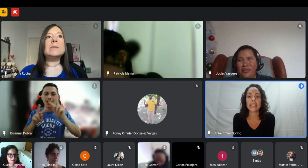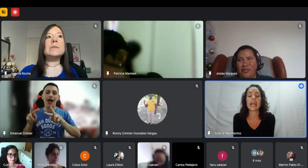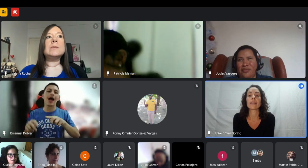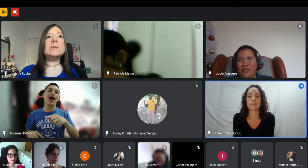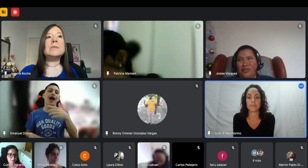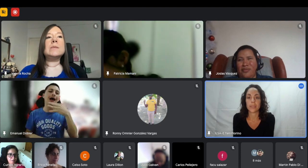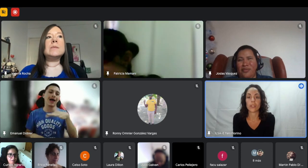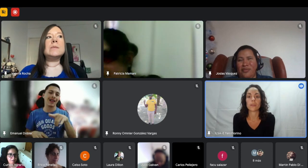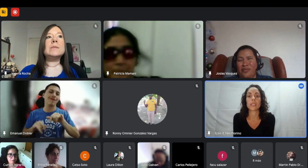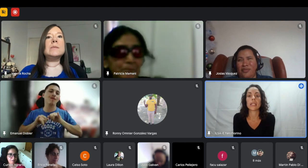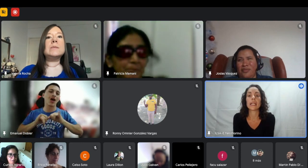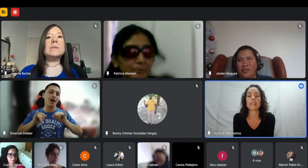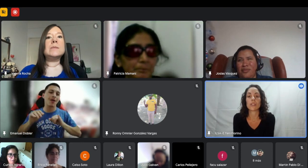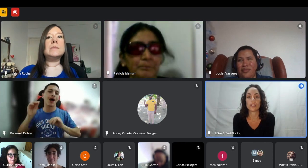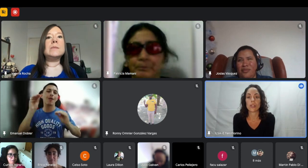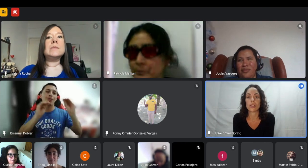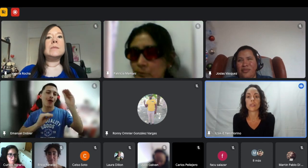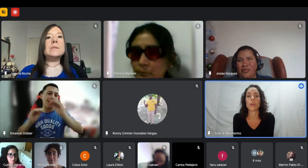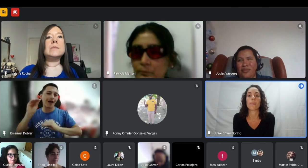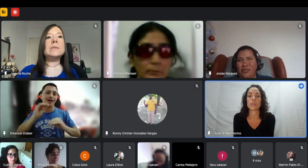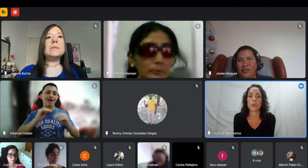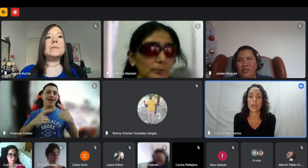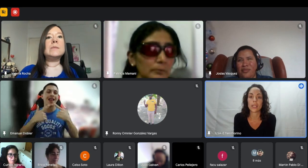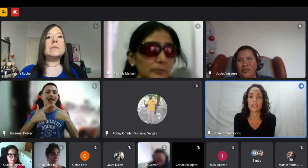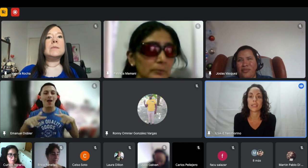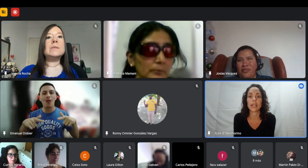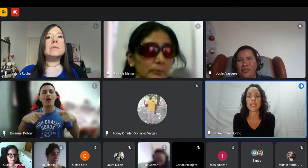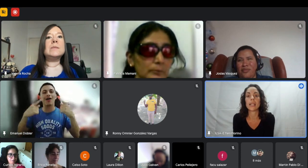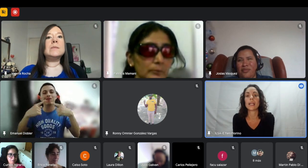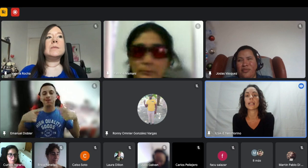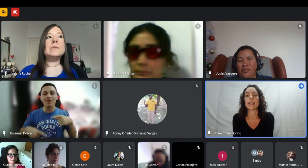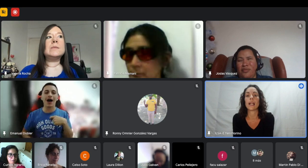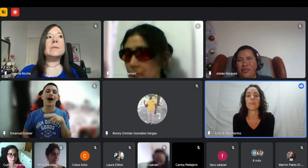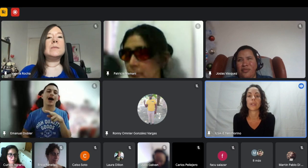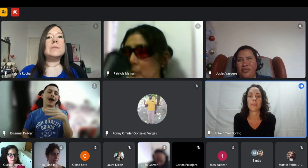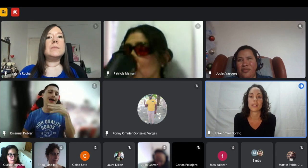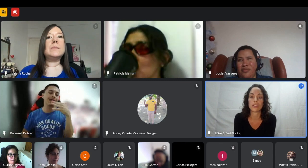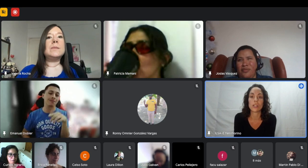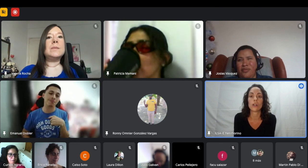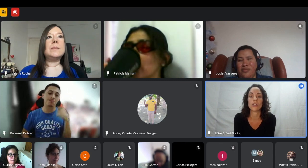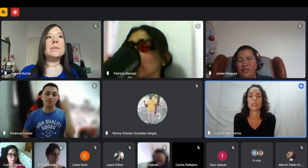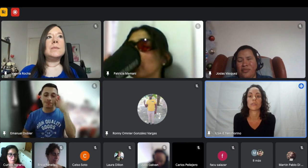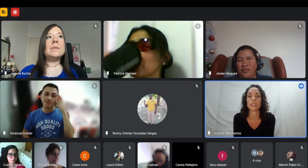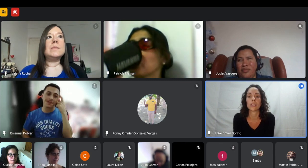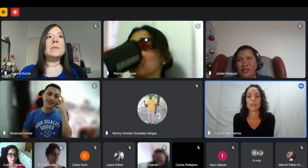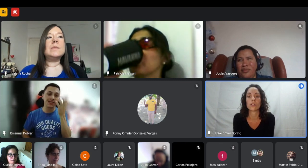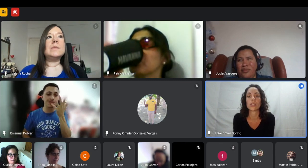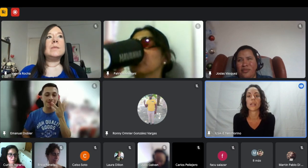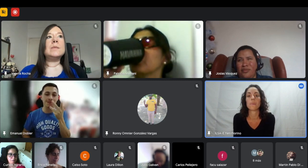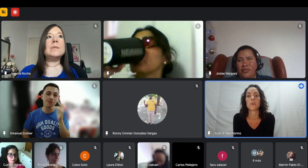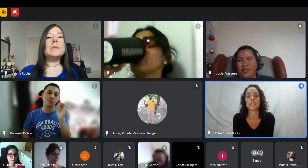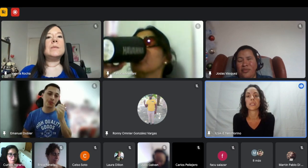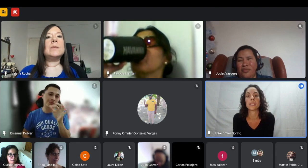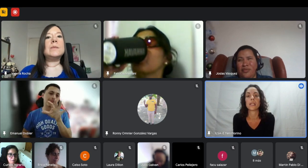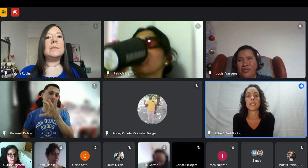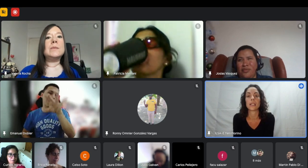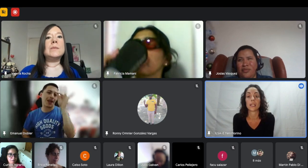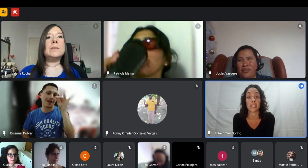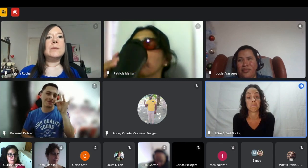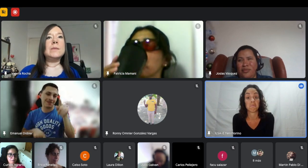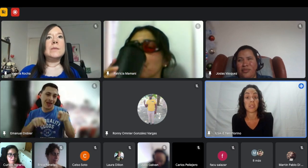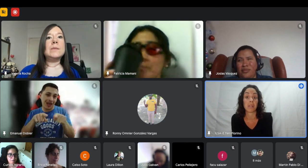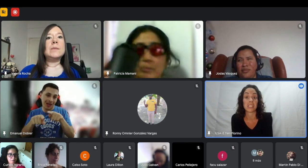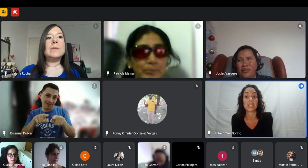qué era perdón qué era el desarrollador de software empezó a buscar en internet qué era la programación las diferentes cosas y ahí pudo entender